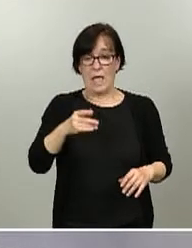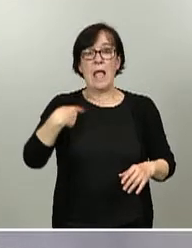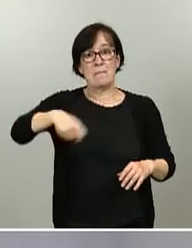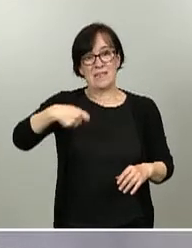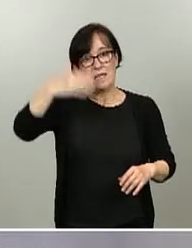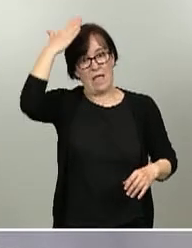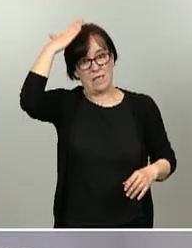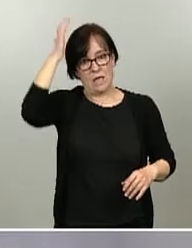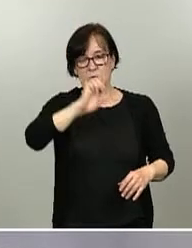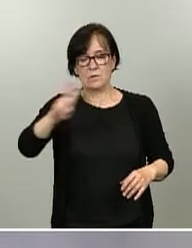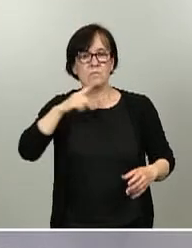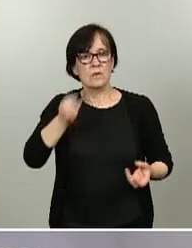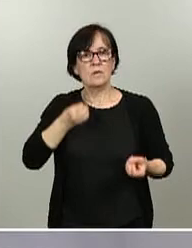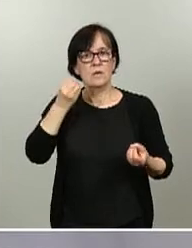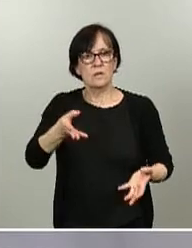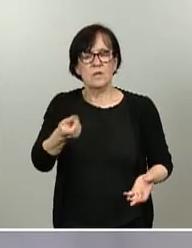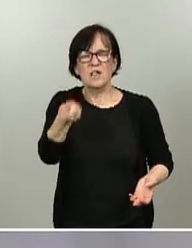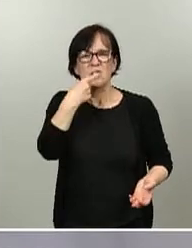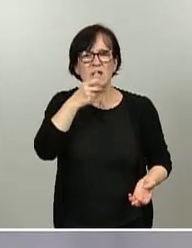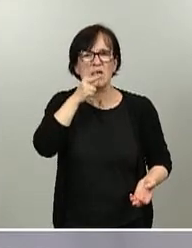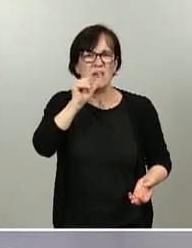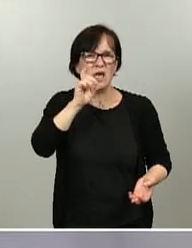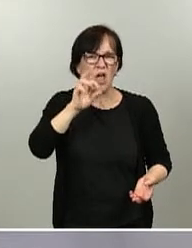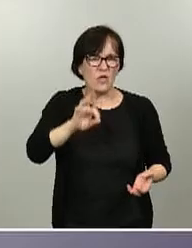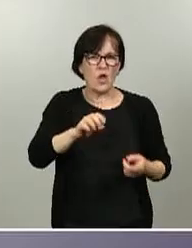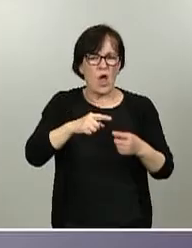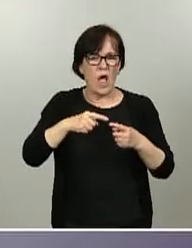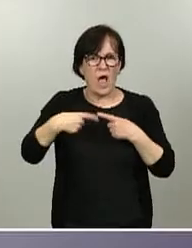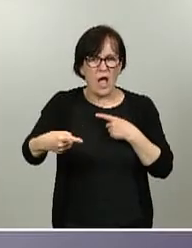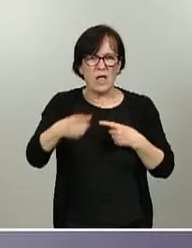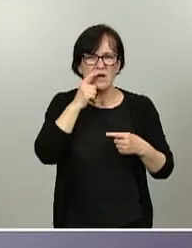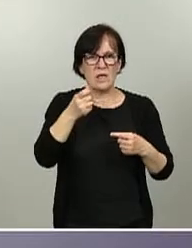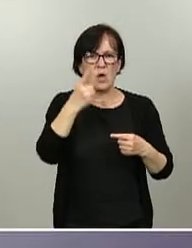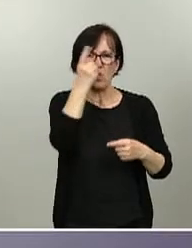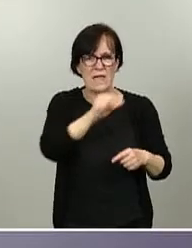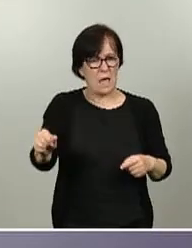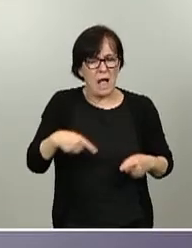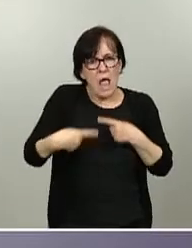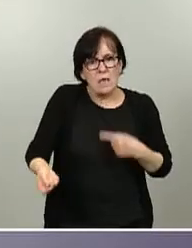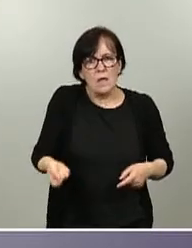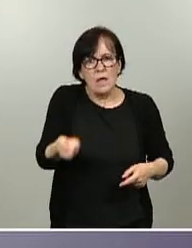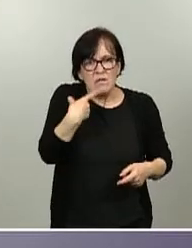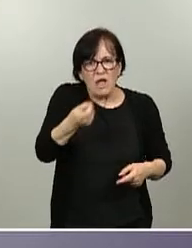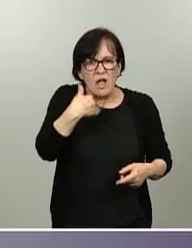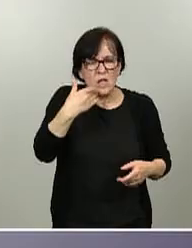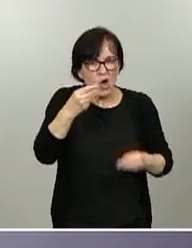revelado que toma hidroxicloroquina y zinc a diario desde hace más de una semana. ¿Cree que esto es una actuación correcta?